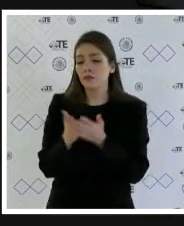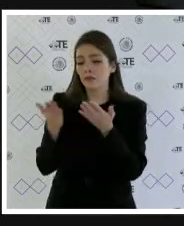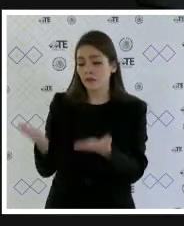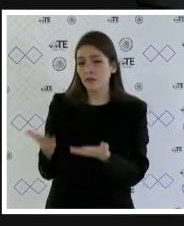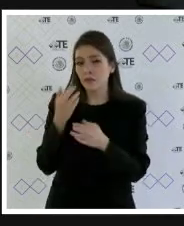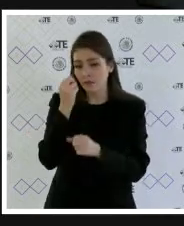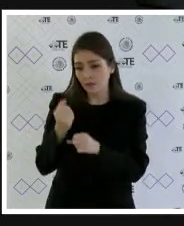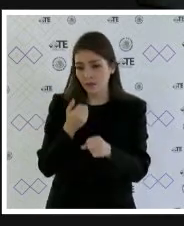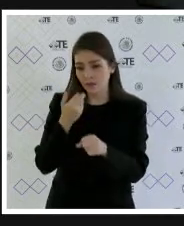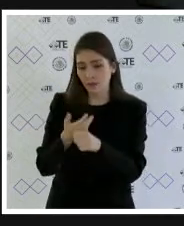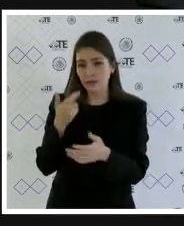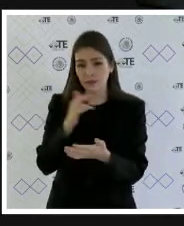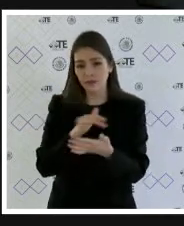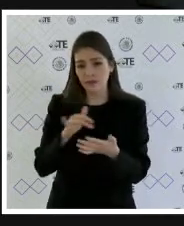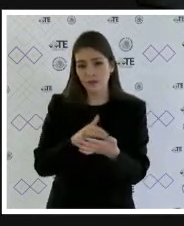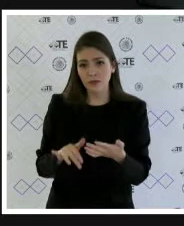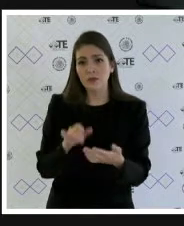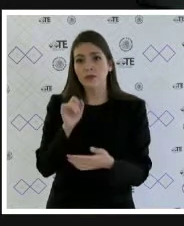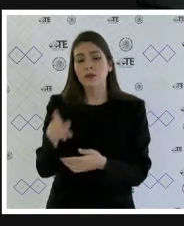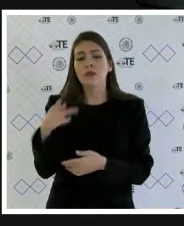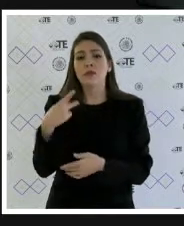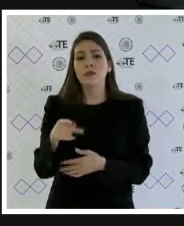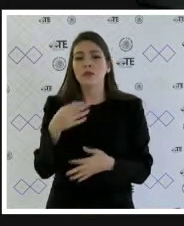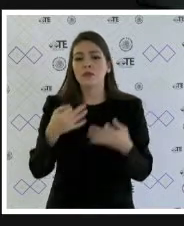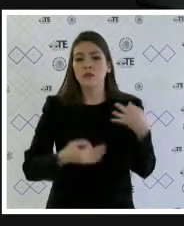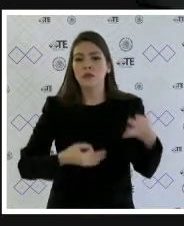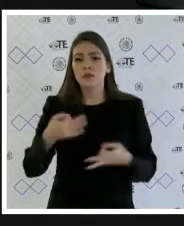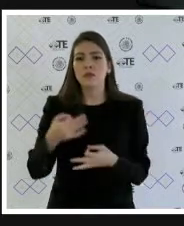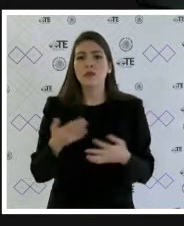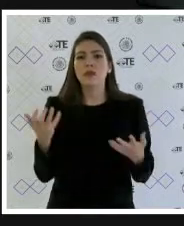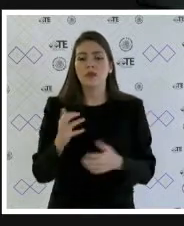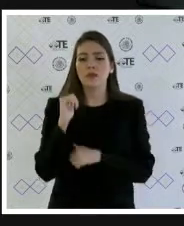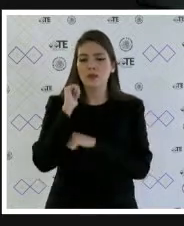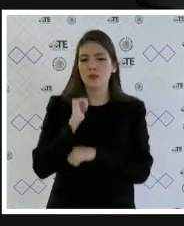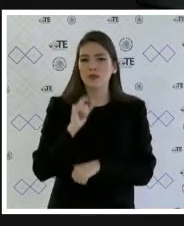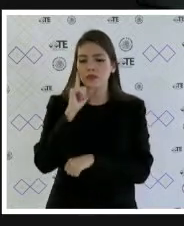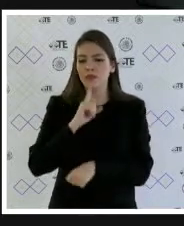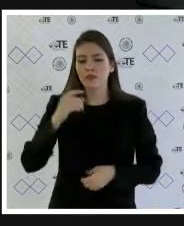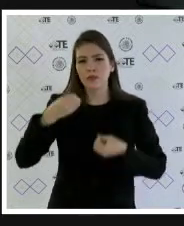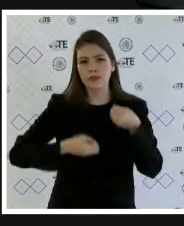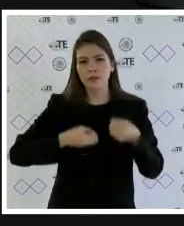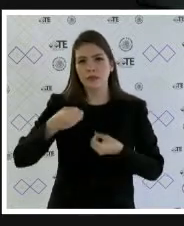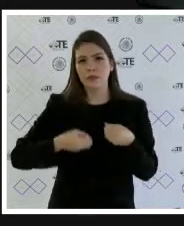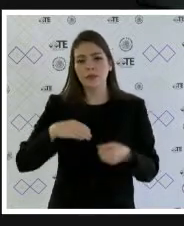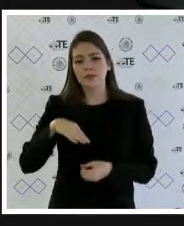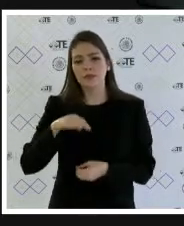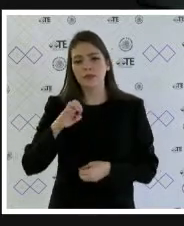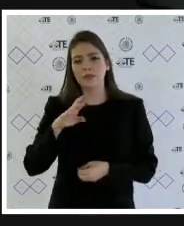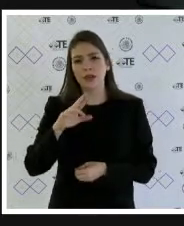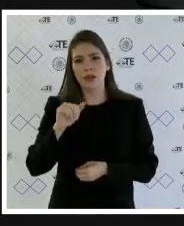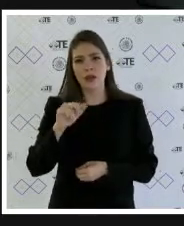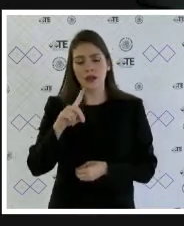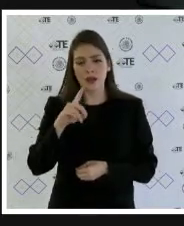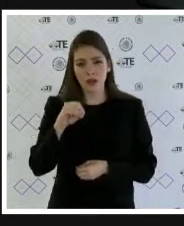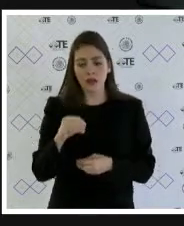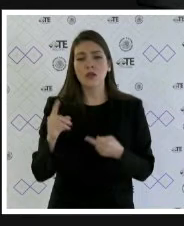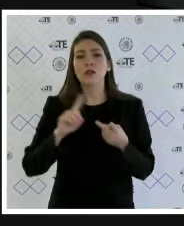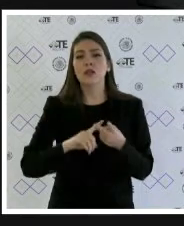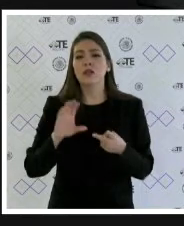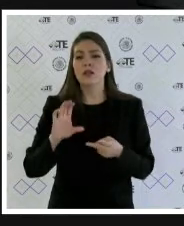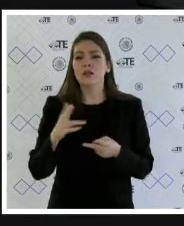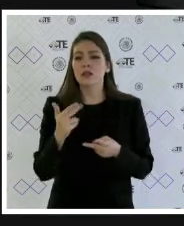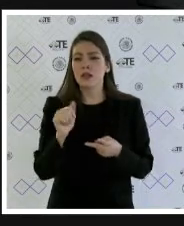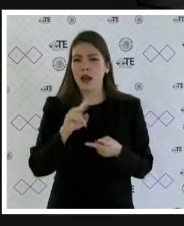dé cuenta con los proyectos de resolución que respectivamente presentan las ponencias de la magistrada marta leticia mercado ramírez alejandra chávez